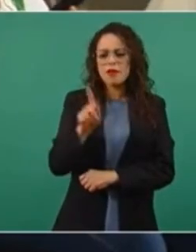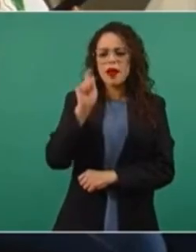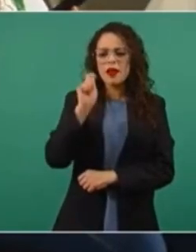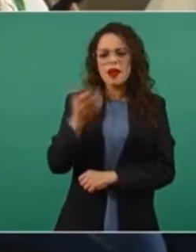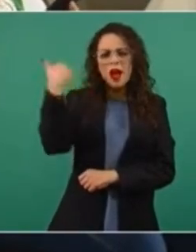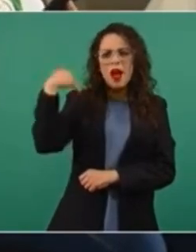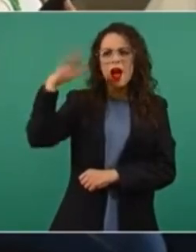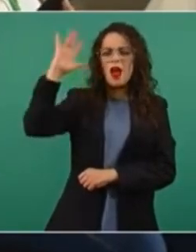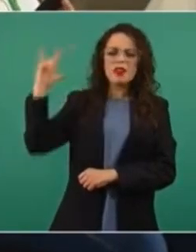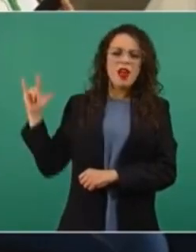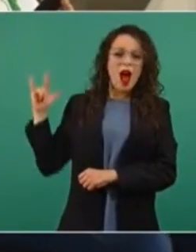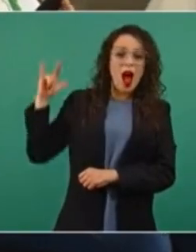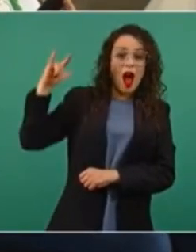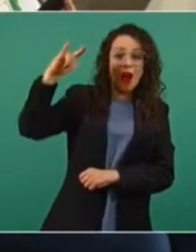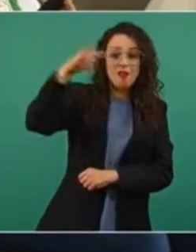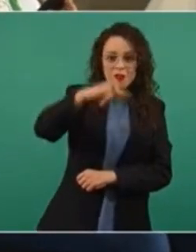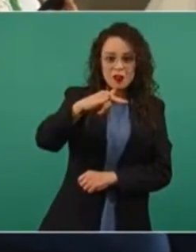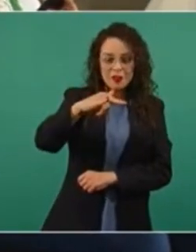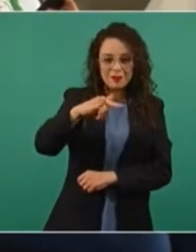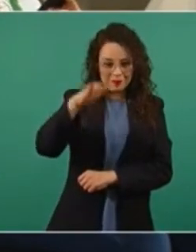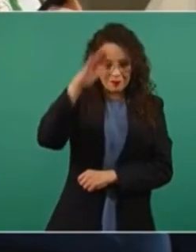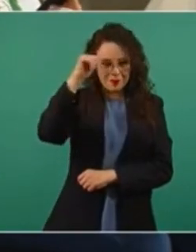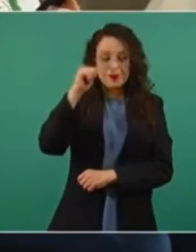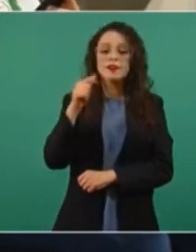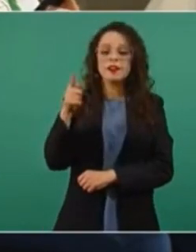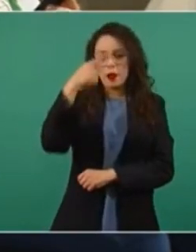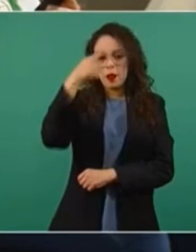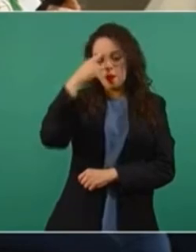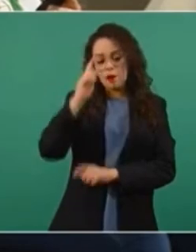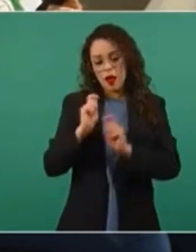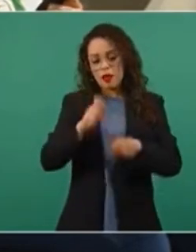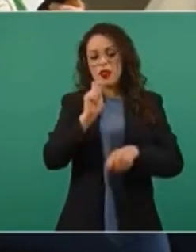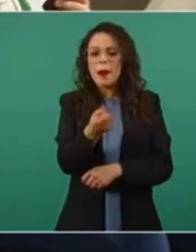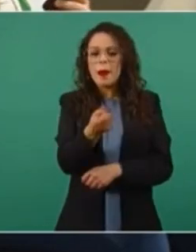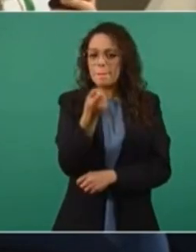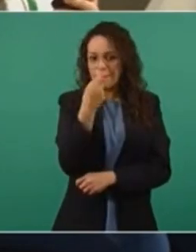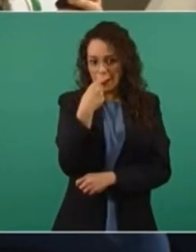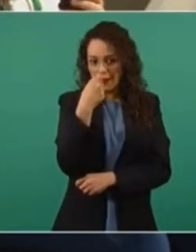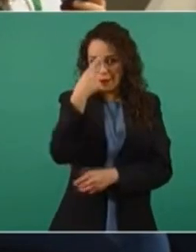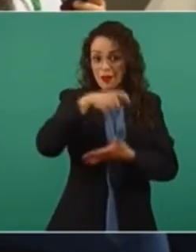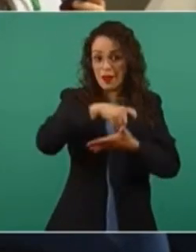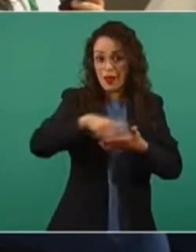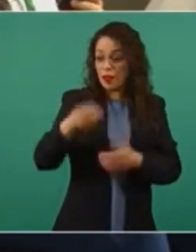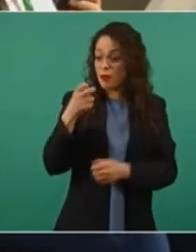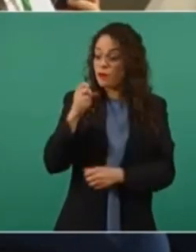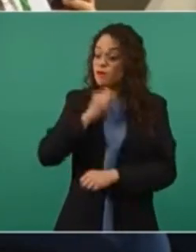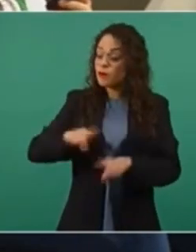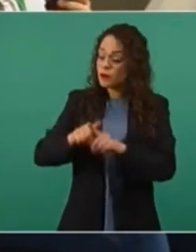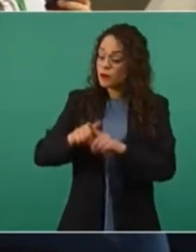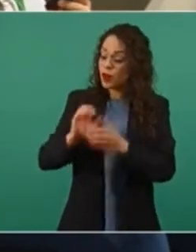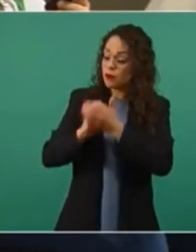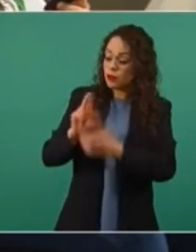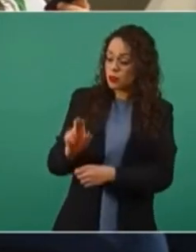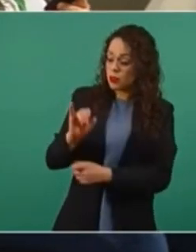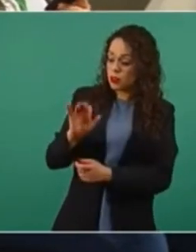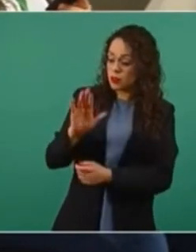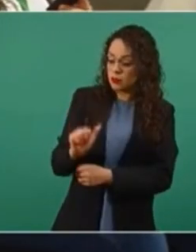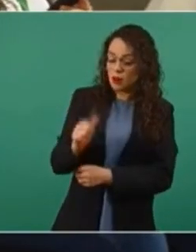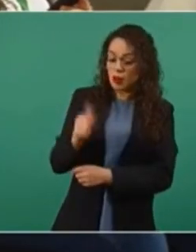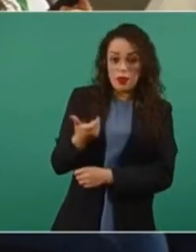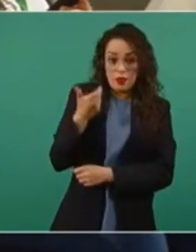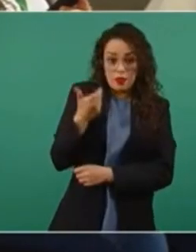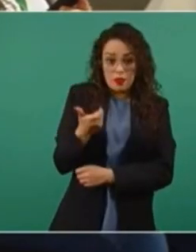Hace un año se destinó para medicamentos y demás. ¿En esta rifa también se van a canalizar los recursos que se